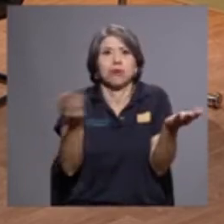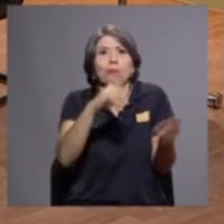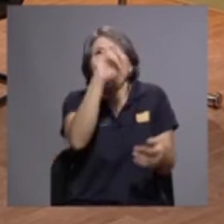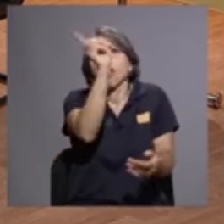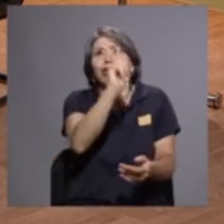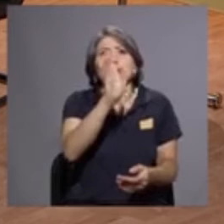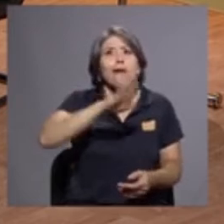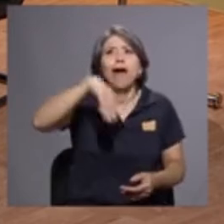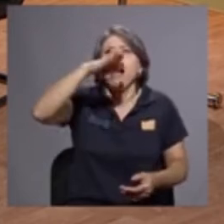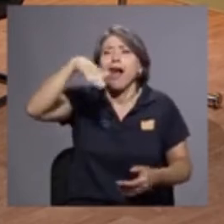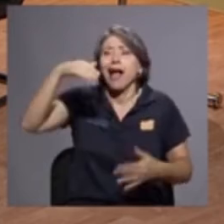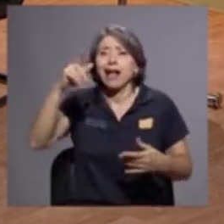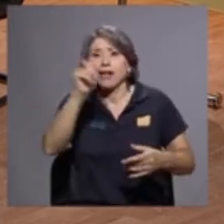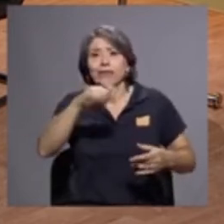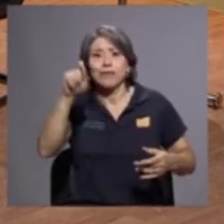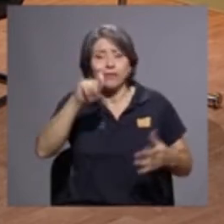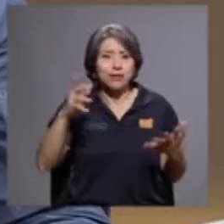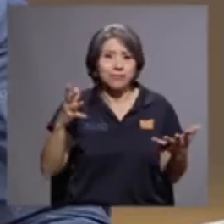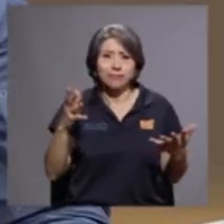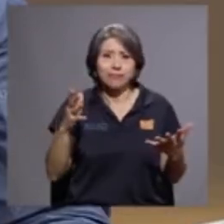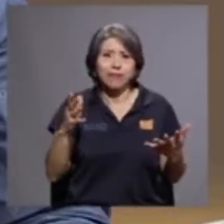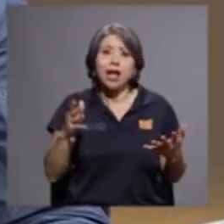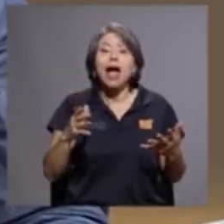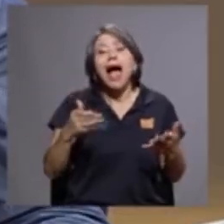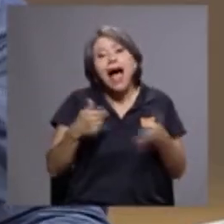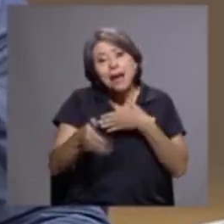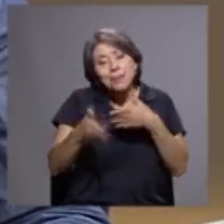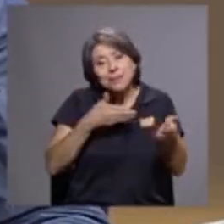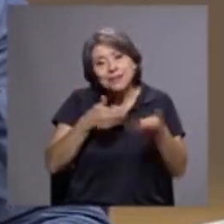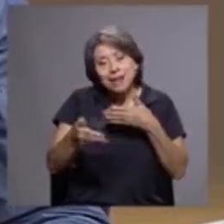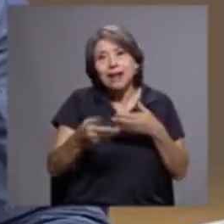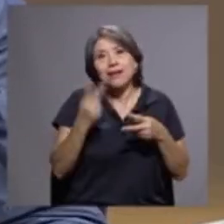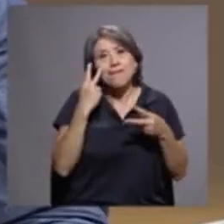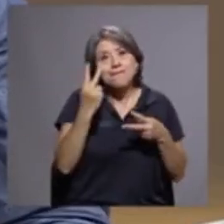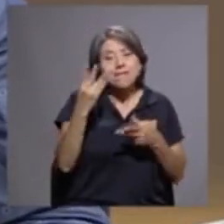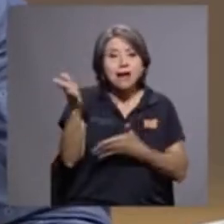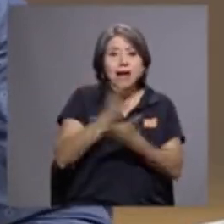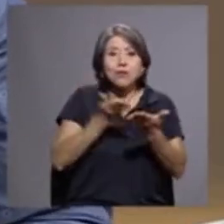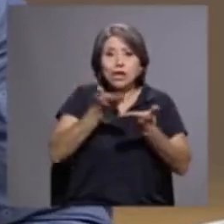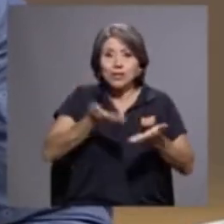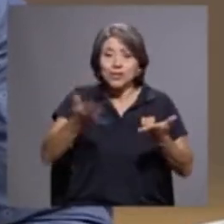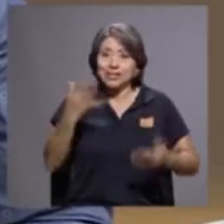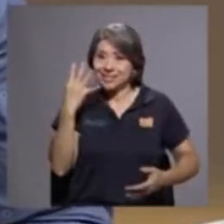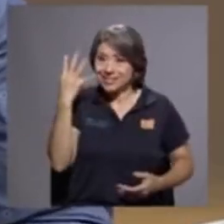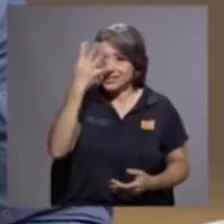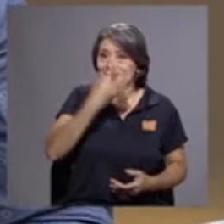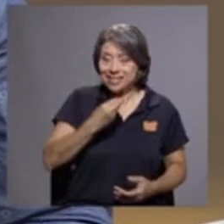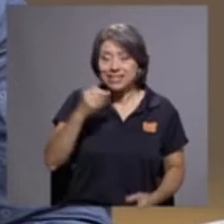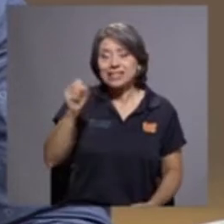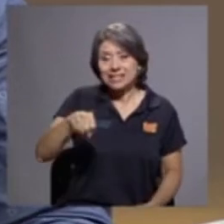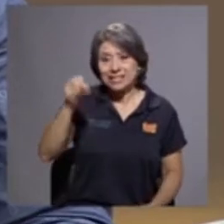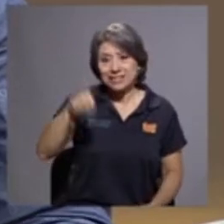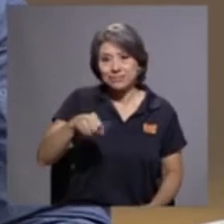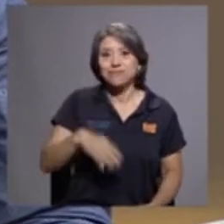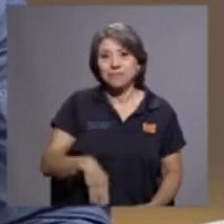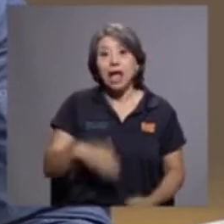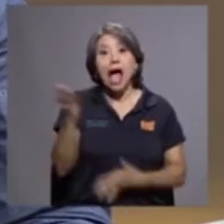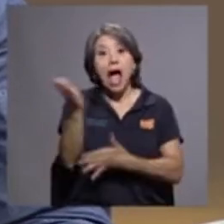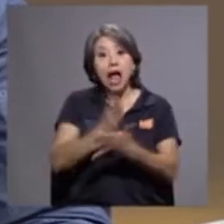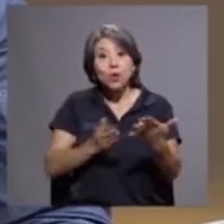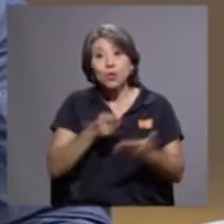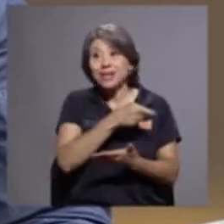¿verdad? Pese que hay cosas que son realmente lindas y algunas de esas expresiones